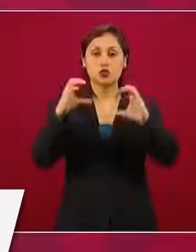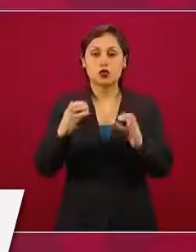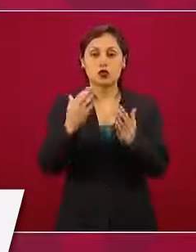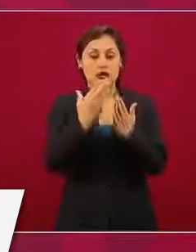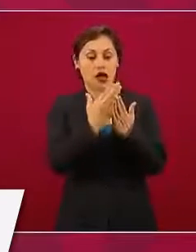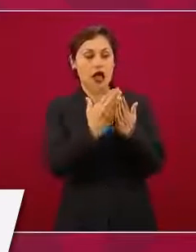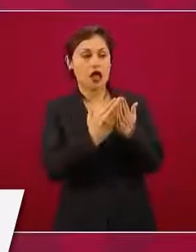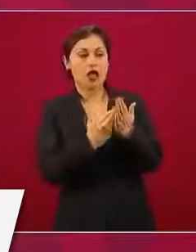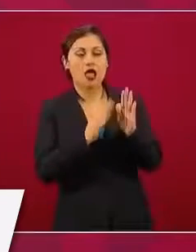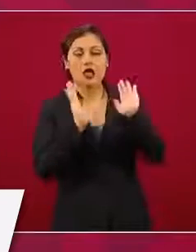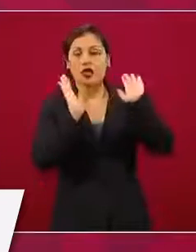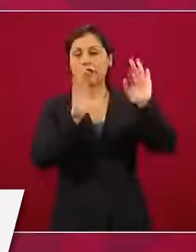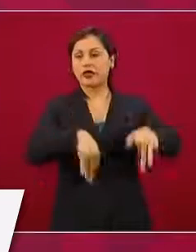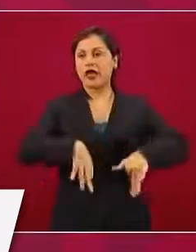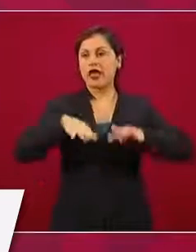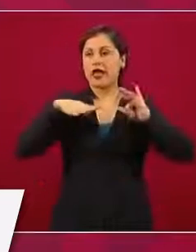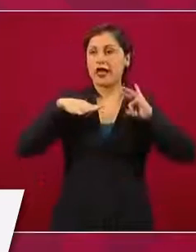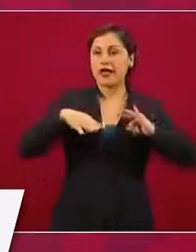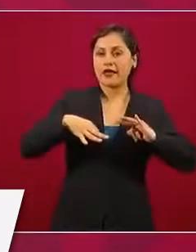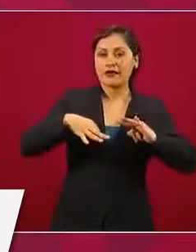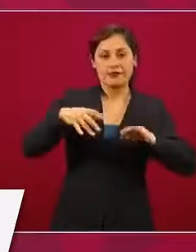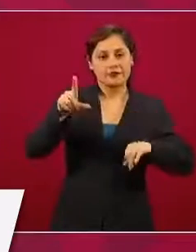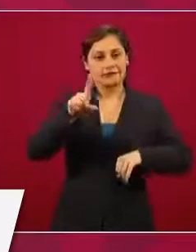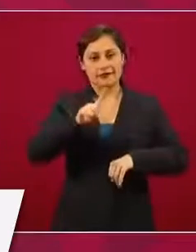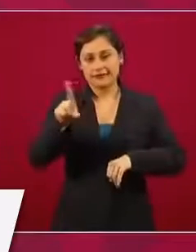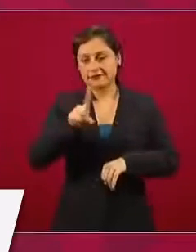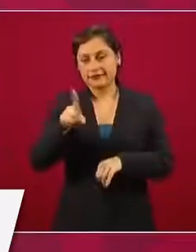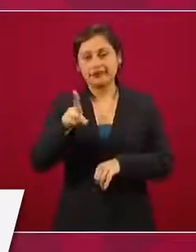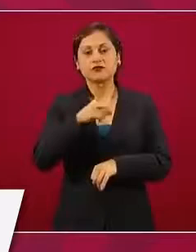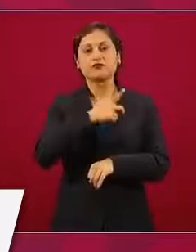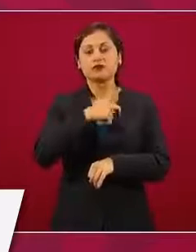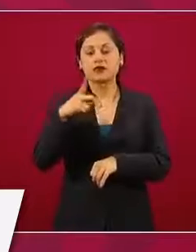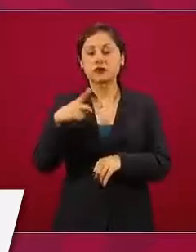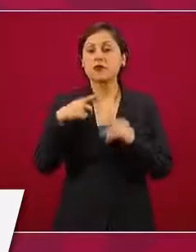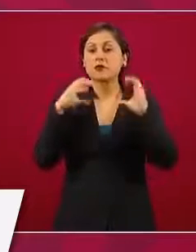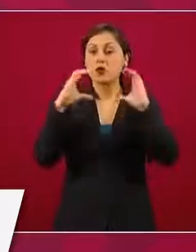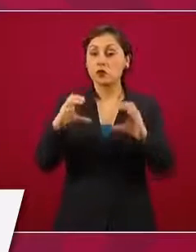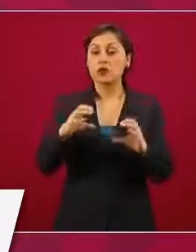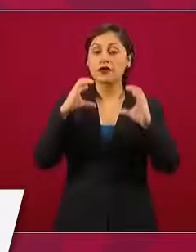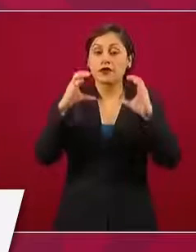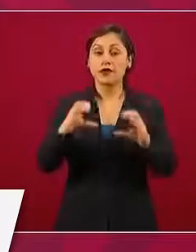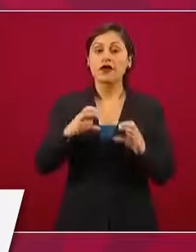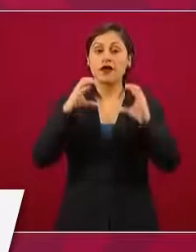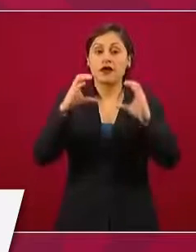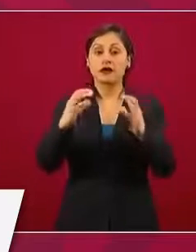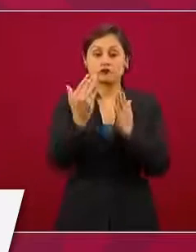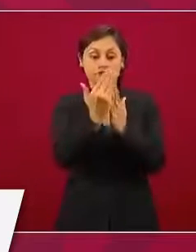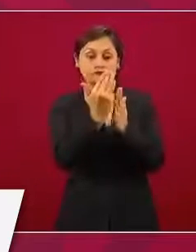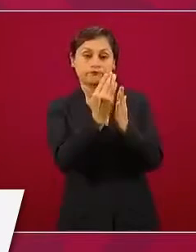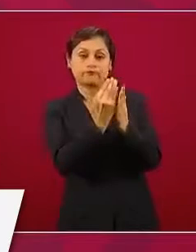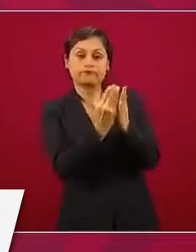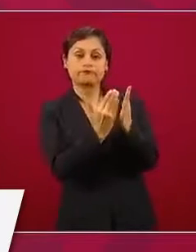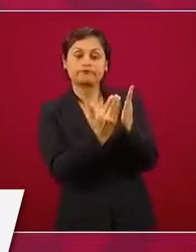indisciplina, que cuidemos las medidas,